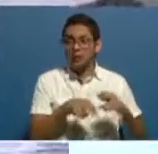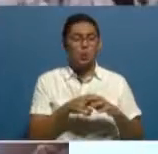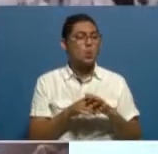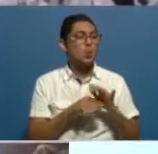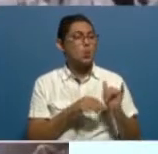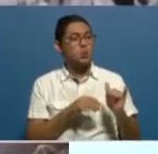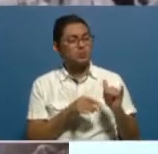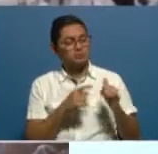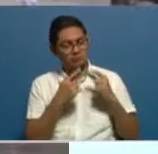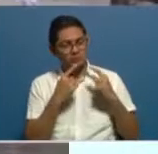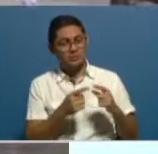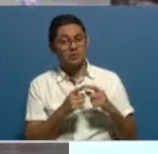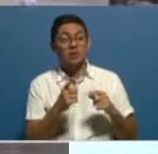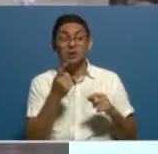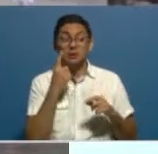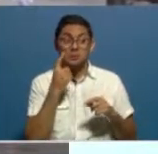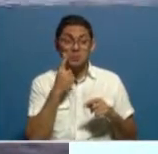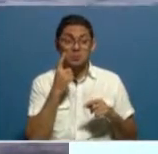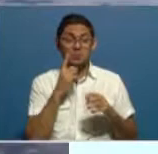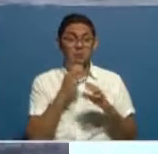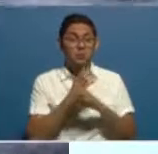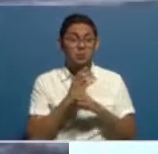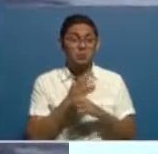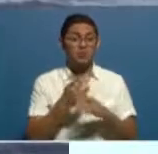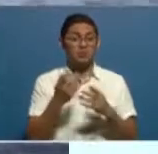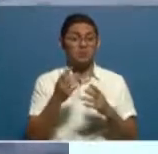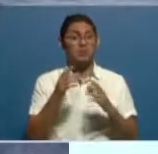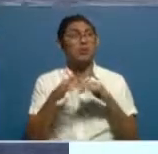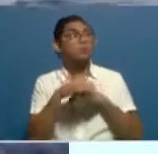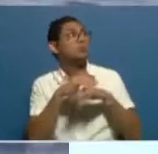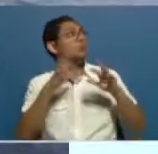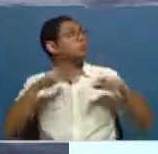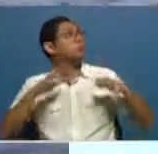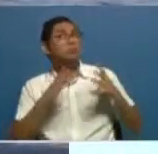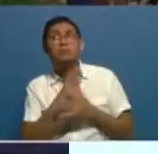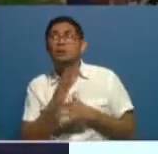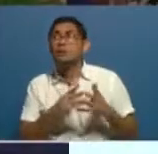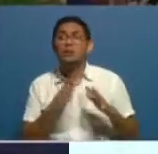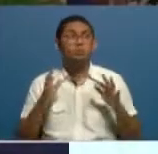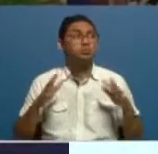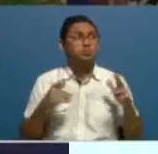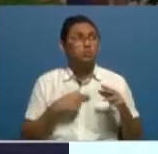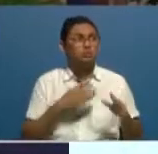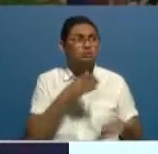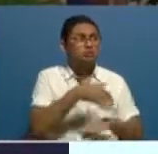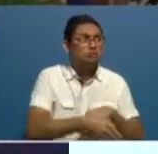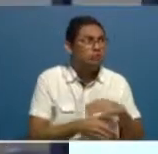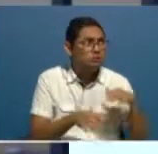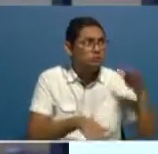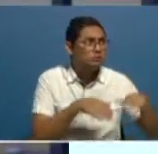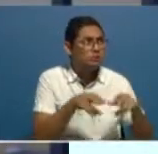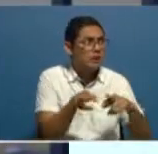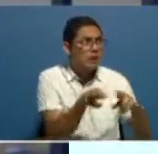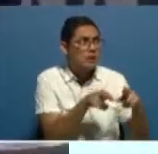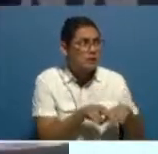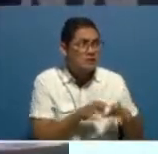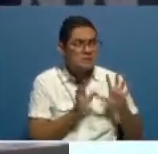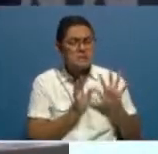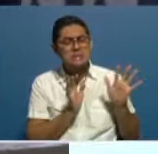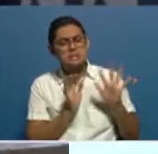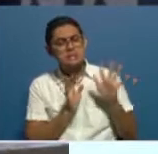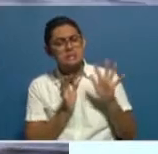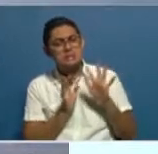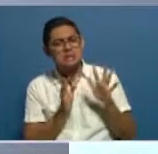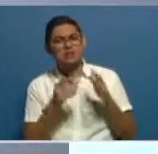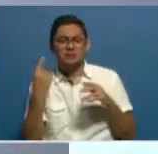Bueno, principalmente, pues prestar mucha atención a todo lo que son los cambios de clima. Si se presentan lluvias, evitar el ingreso a ríos, quebradas y demás. Como